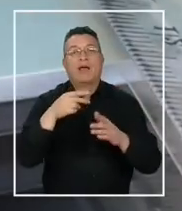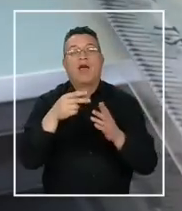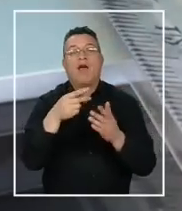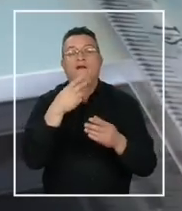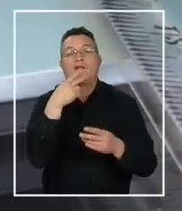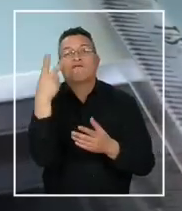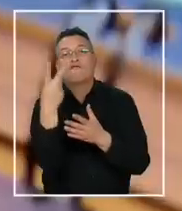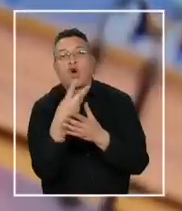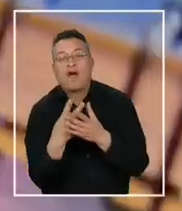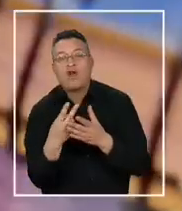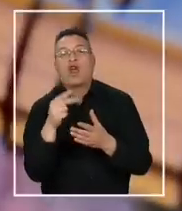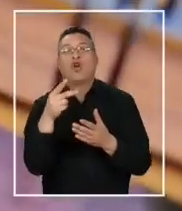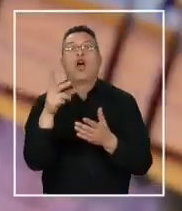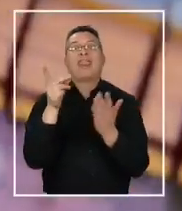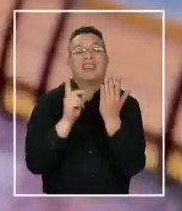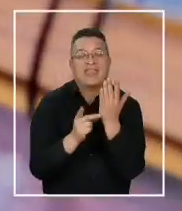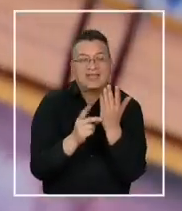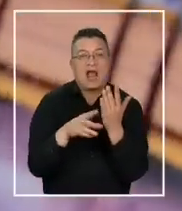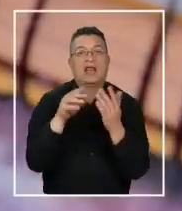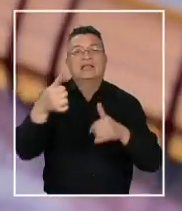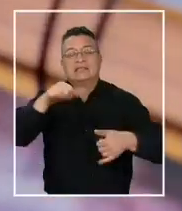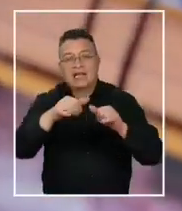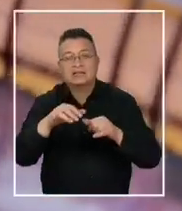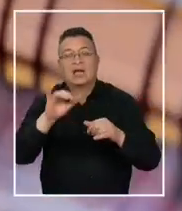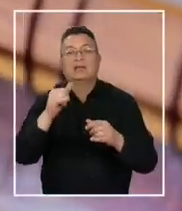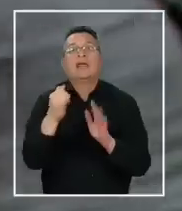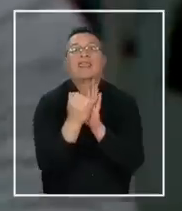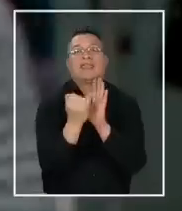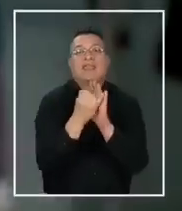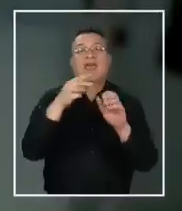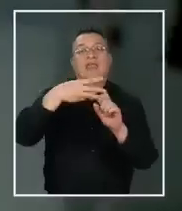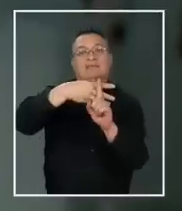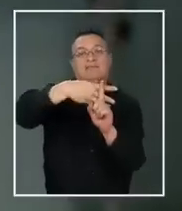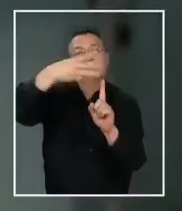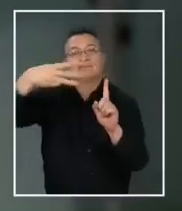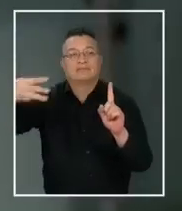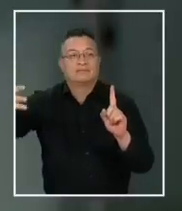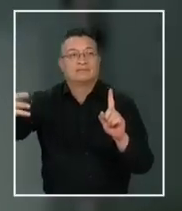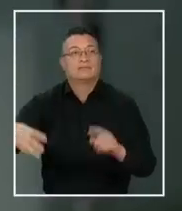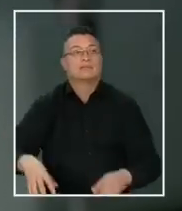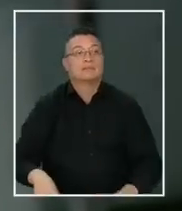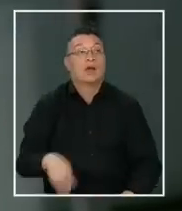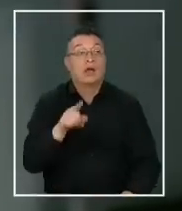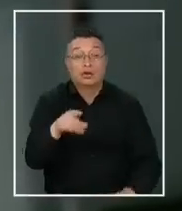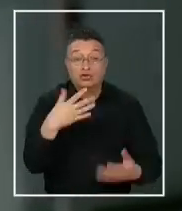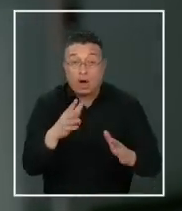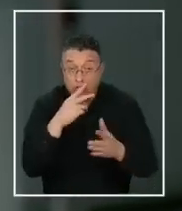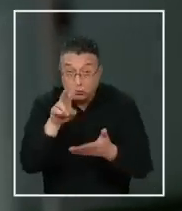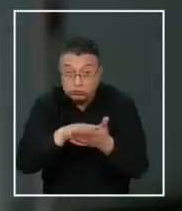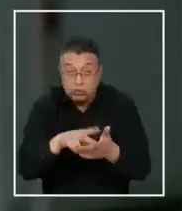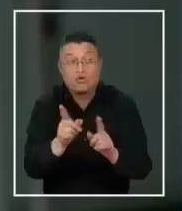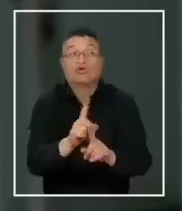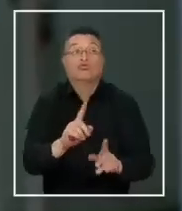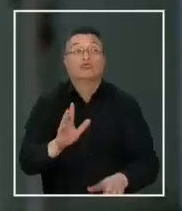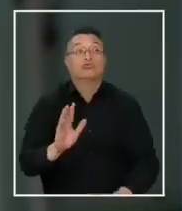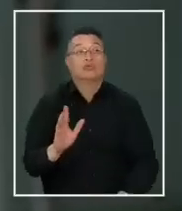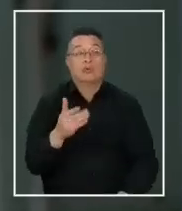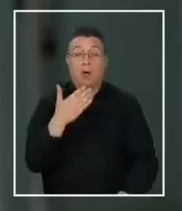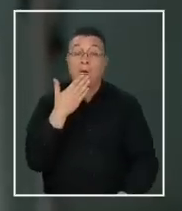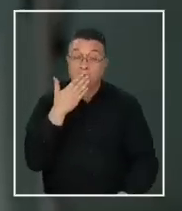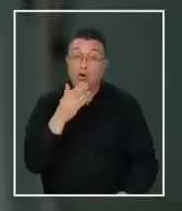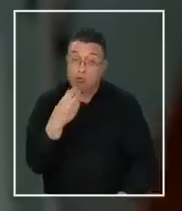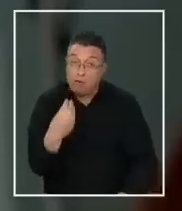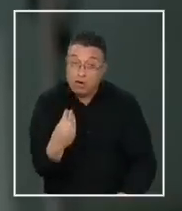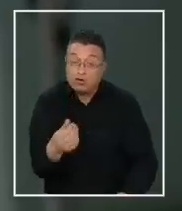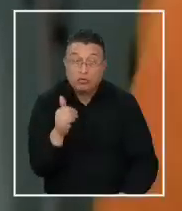y comunidad LGBTIQ+. ¿Te lo han entregado a ti en su elección? Todavía no. No. Sería bueno,